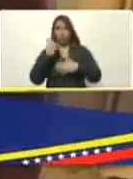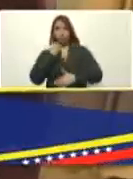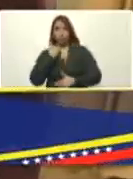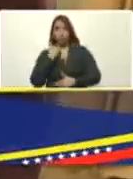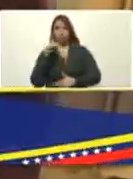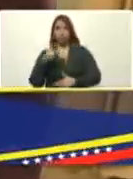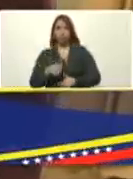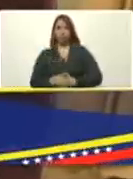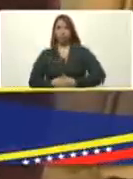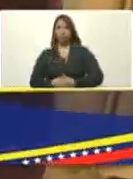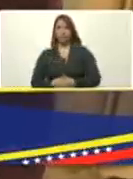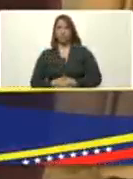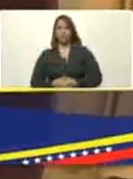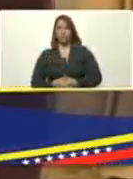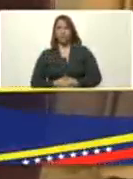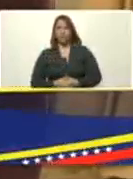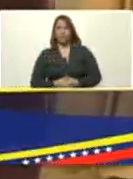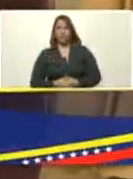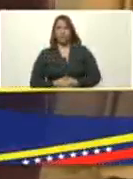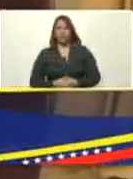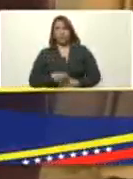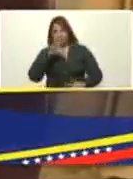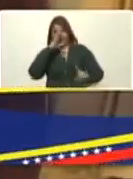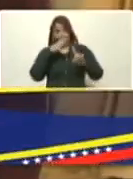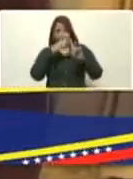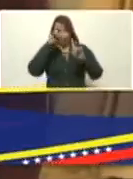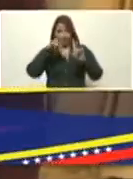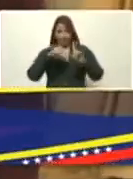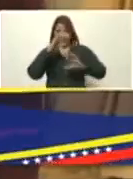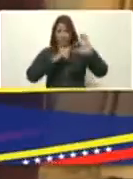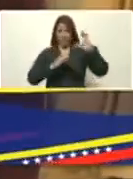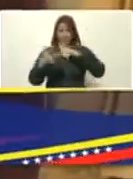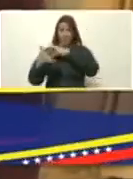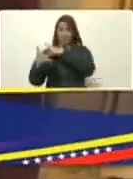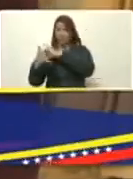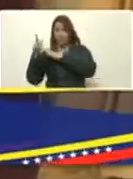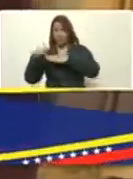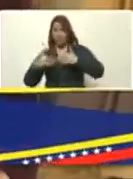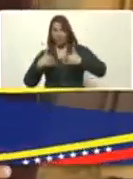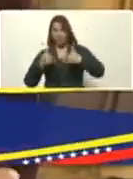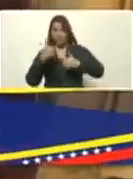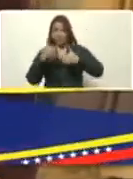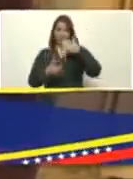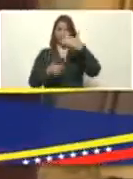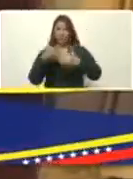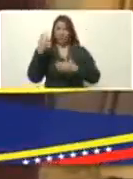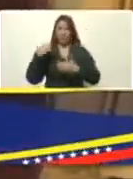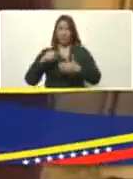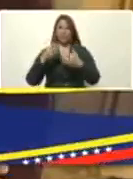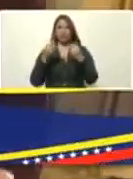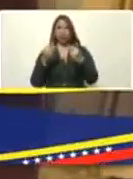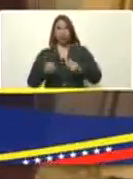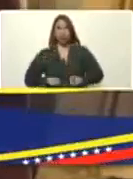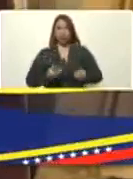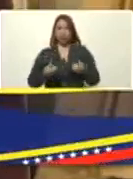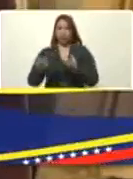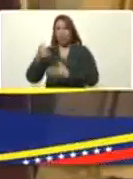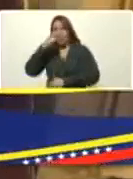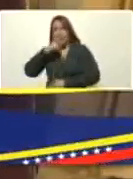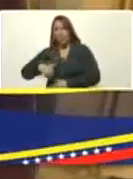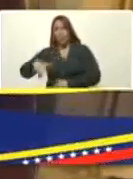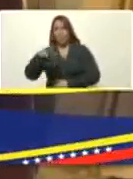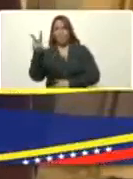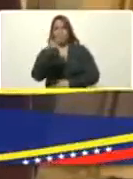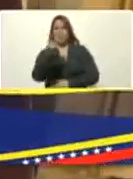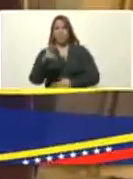intersectorial? Y sobre todo enfatizo entre ciencia y tecnología en salud y seguir avanzando. Tenemos mucho que aportar al pueblo de